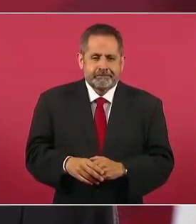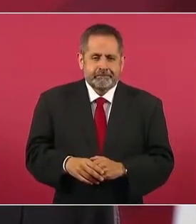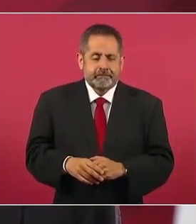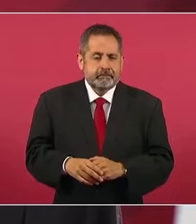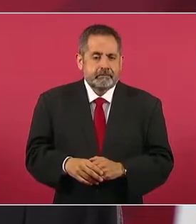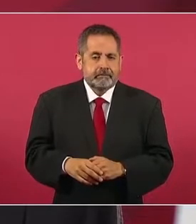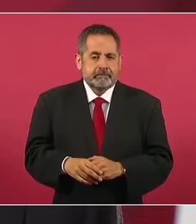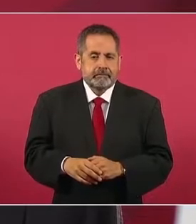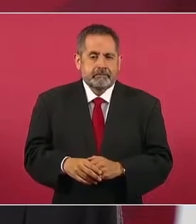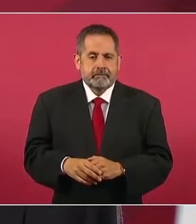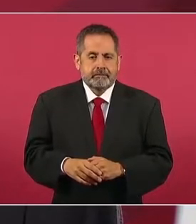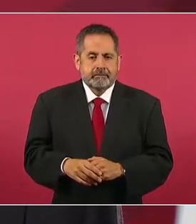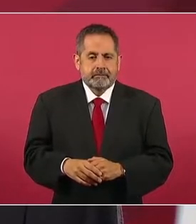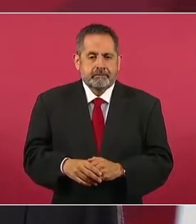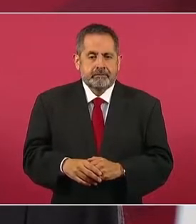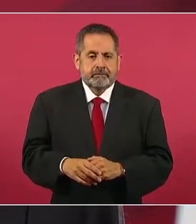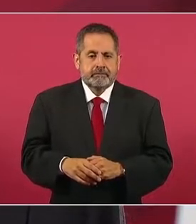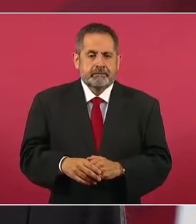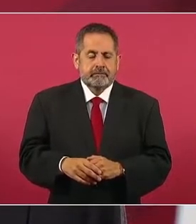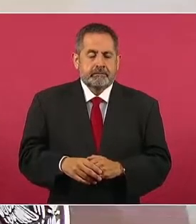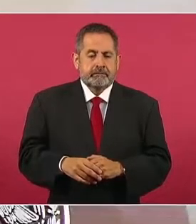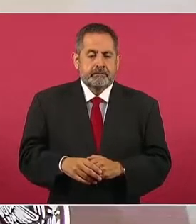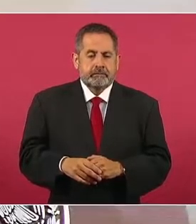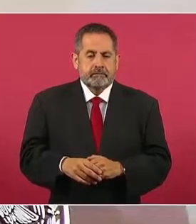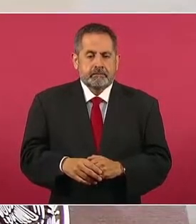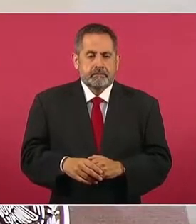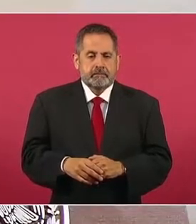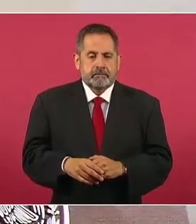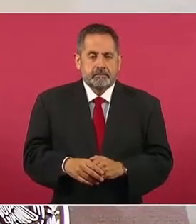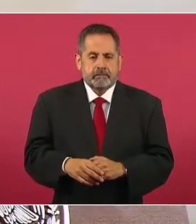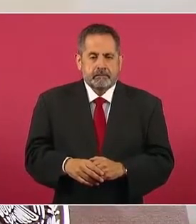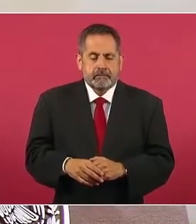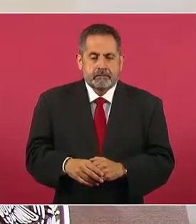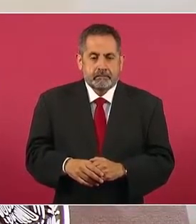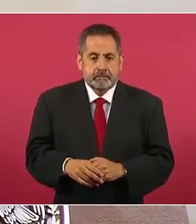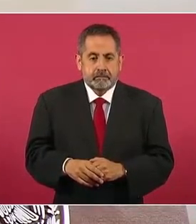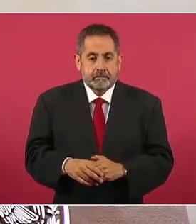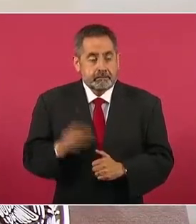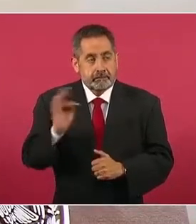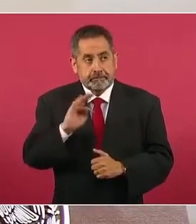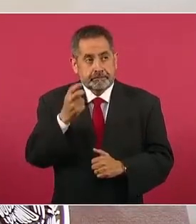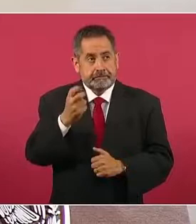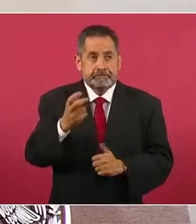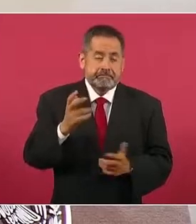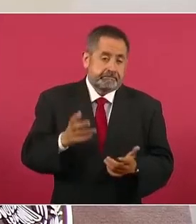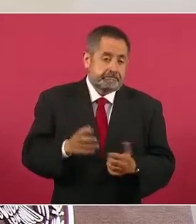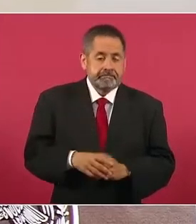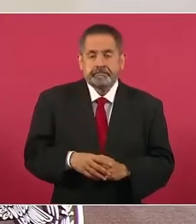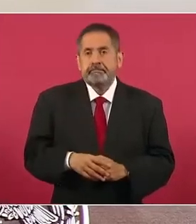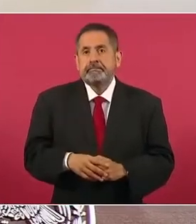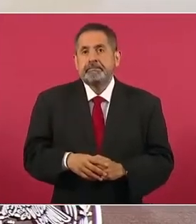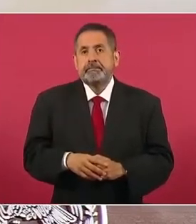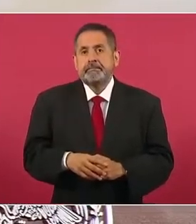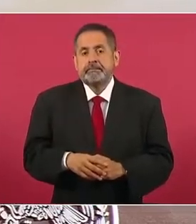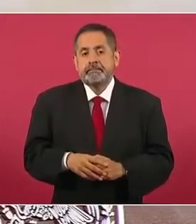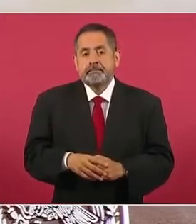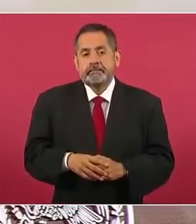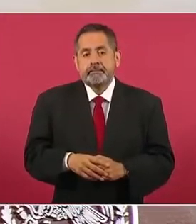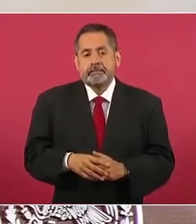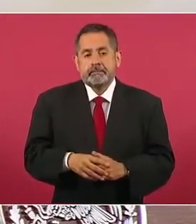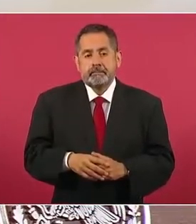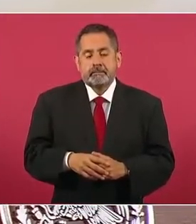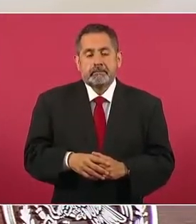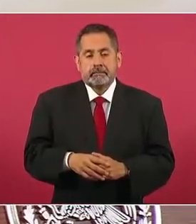si fuese un